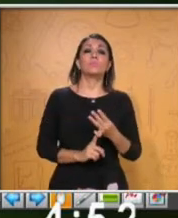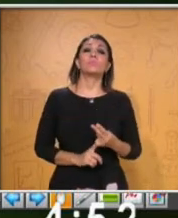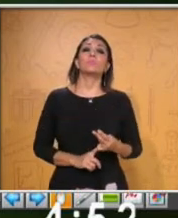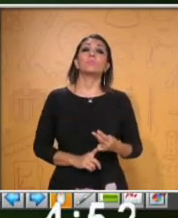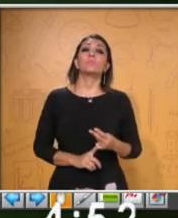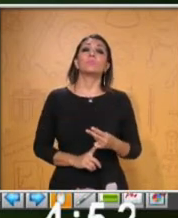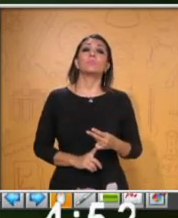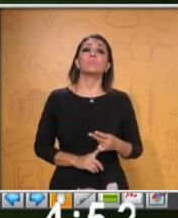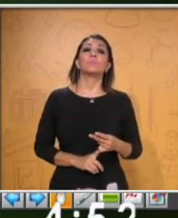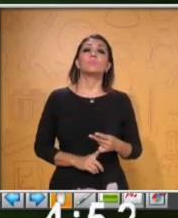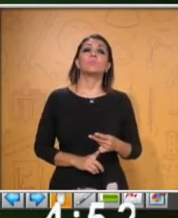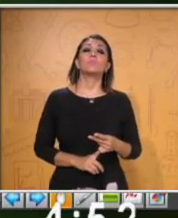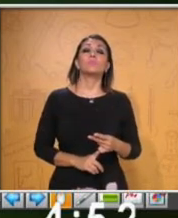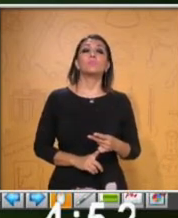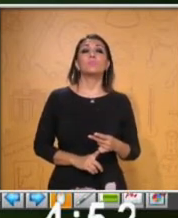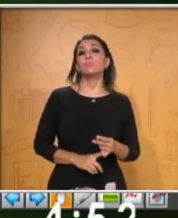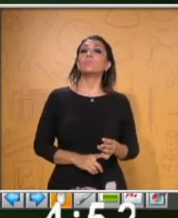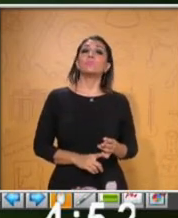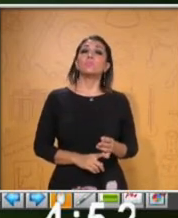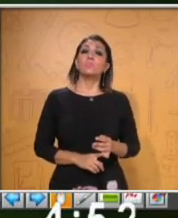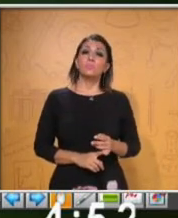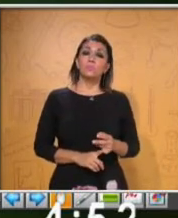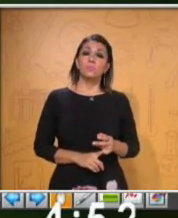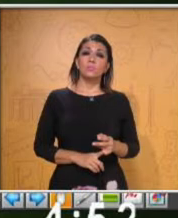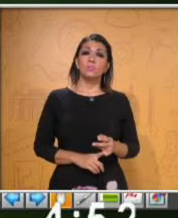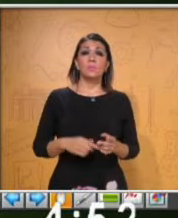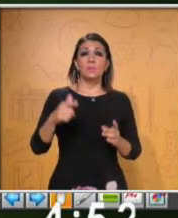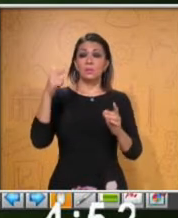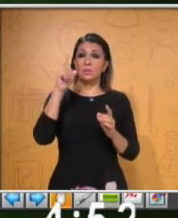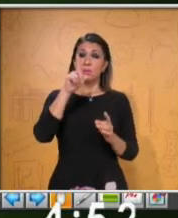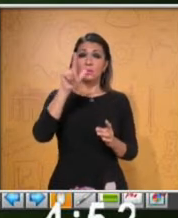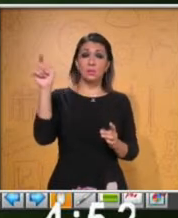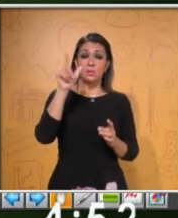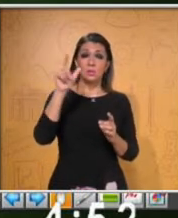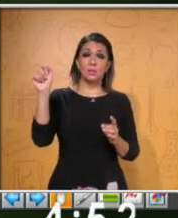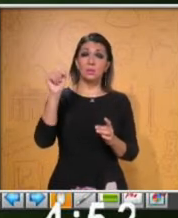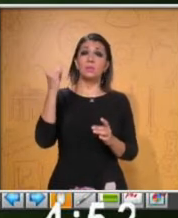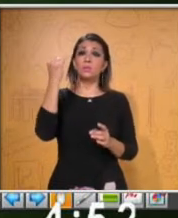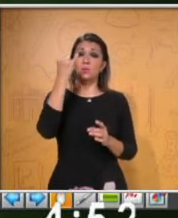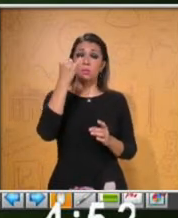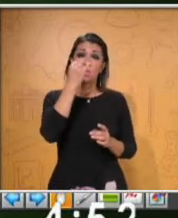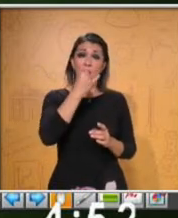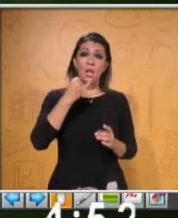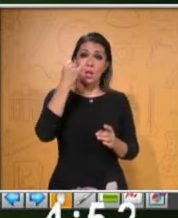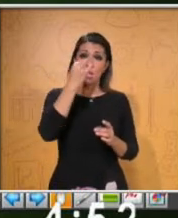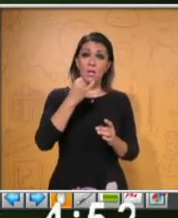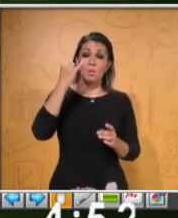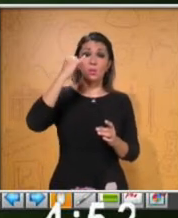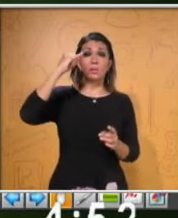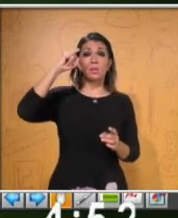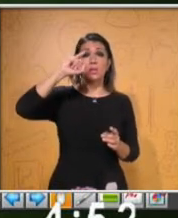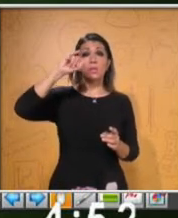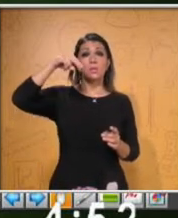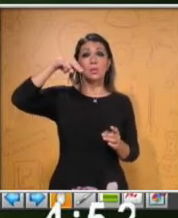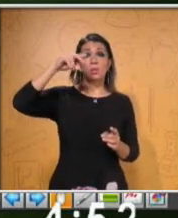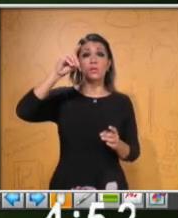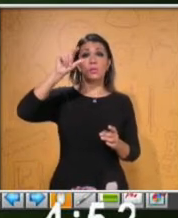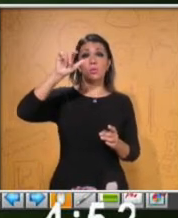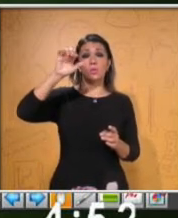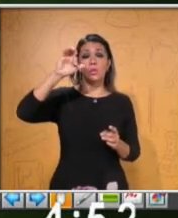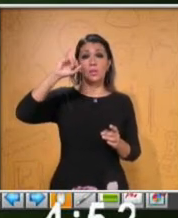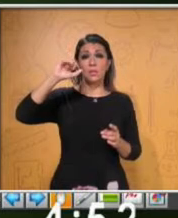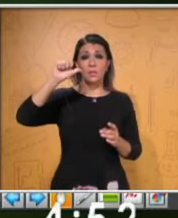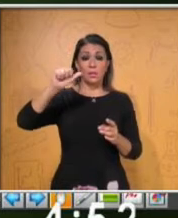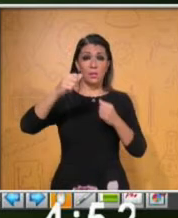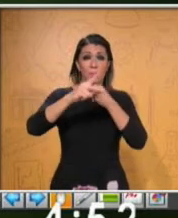locales in Indonesia. Hay 700 locales en Indonesia. ¿Qué cosa? Y biomas o